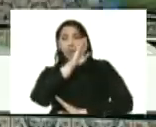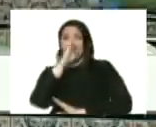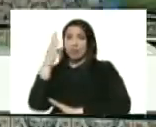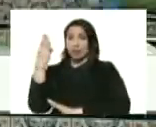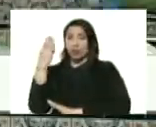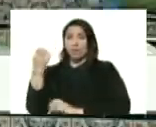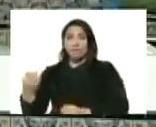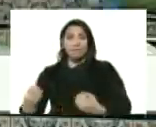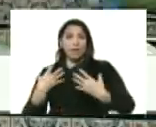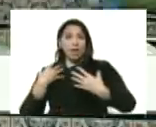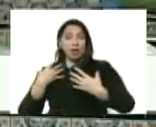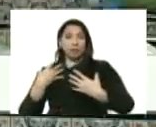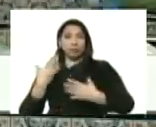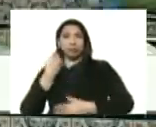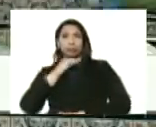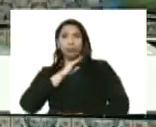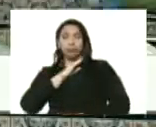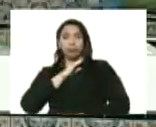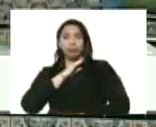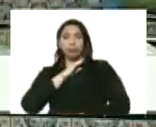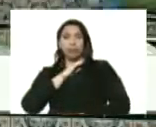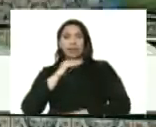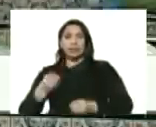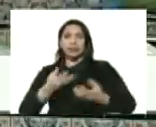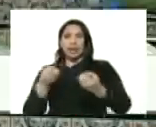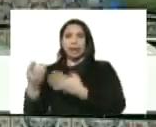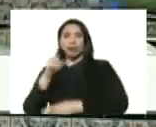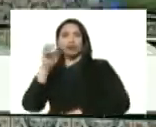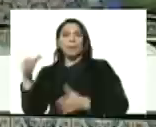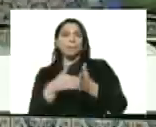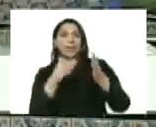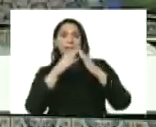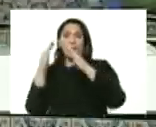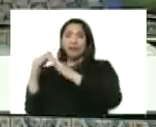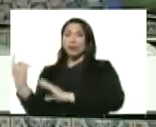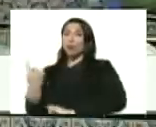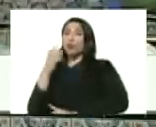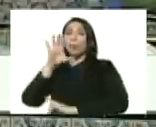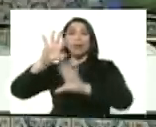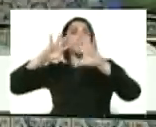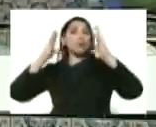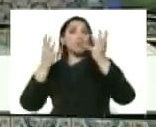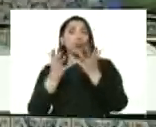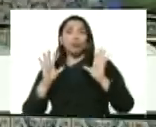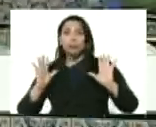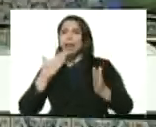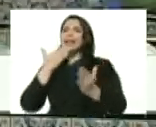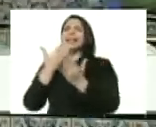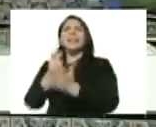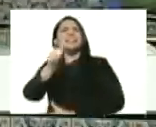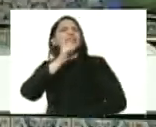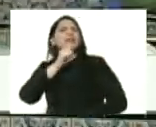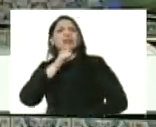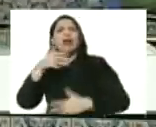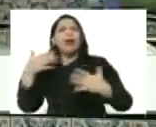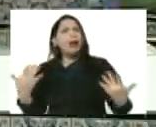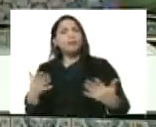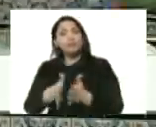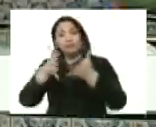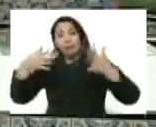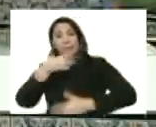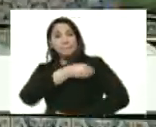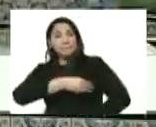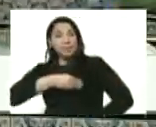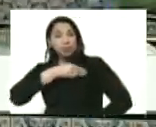la pandemia entregamos 100.000 viviendas el único país del mundo gracias a quien a las grandes